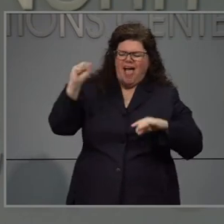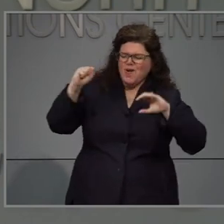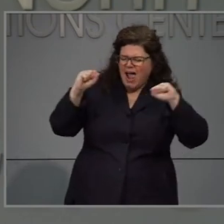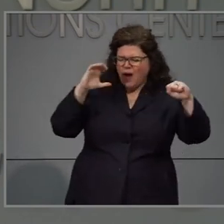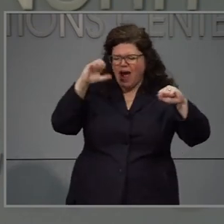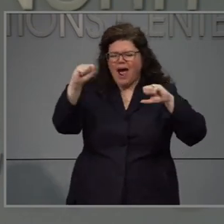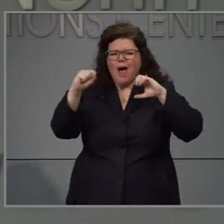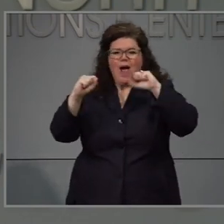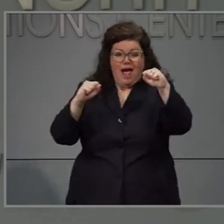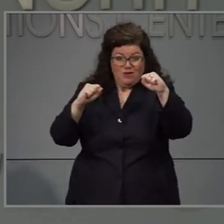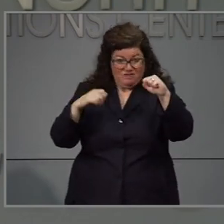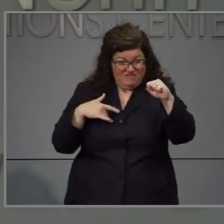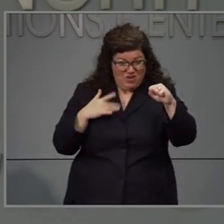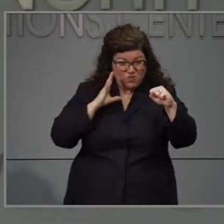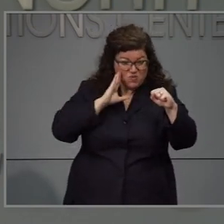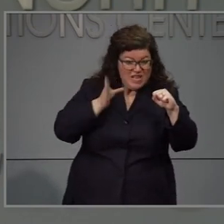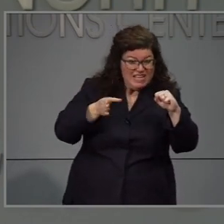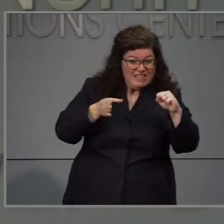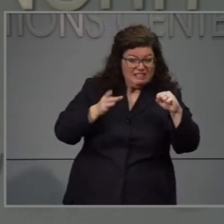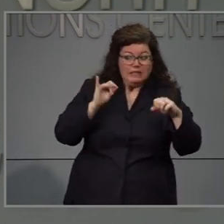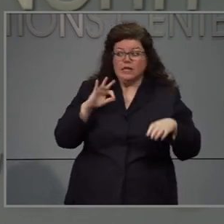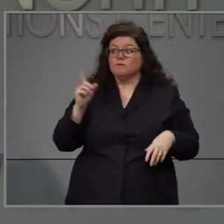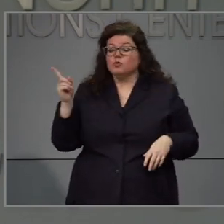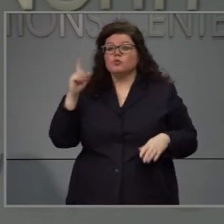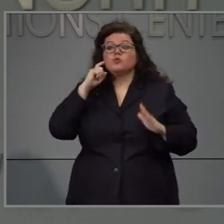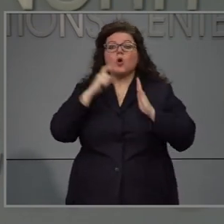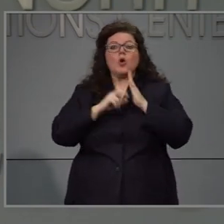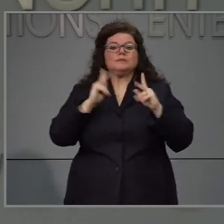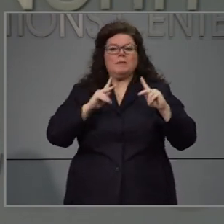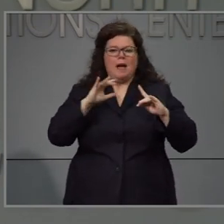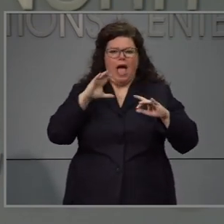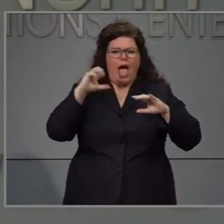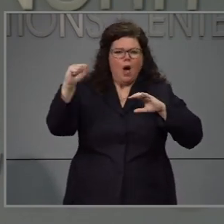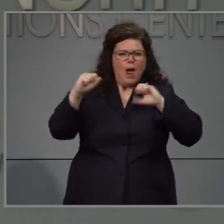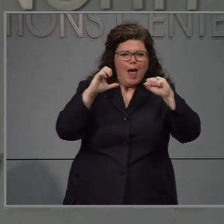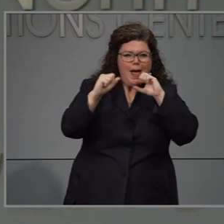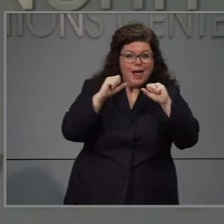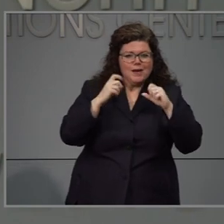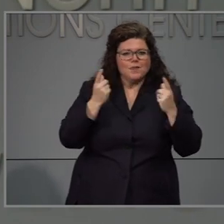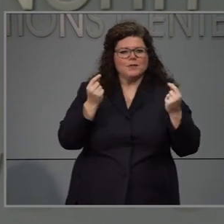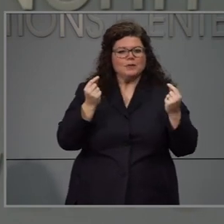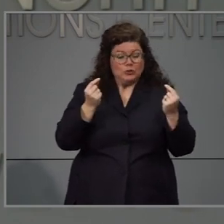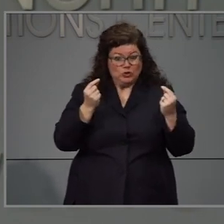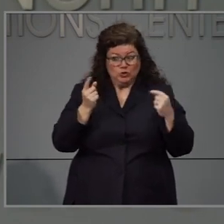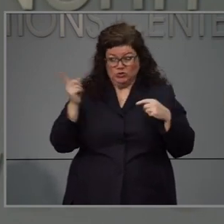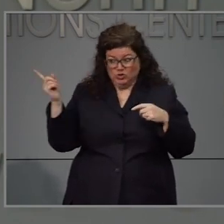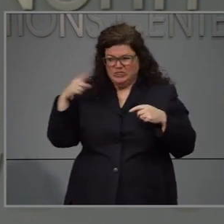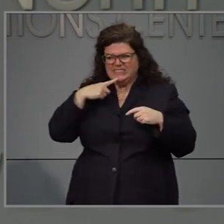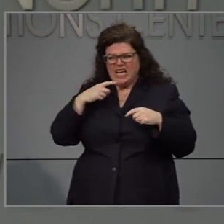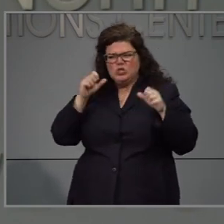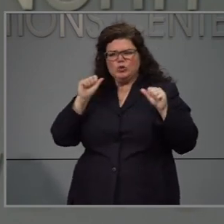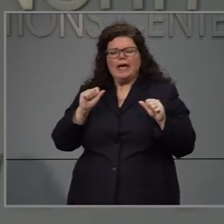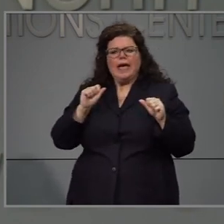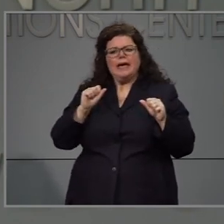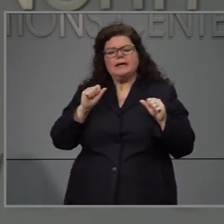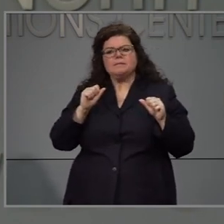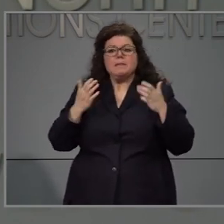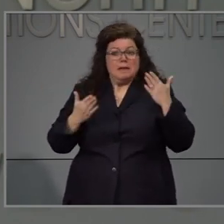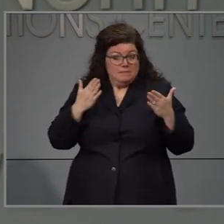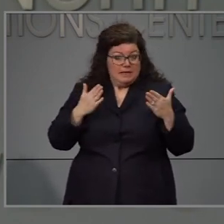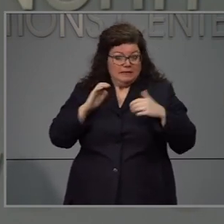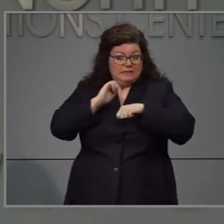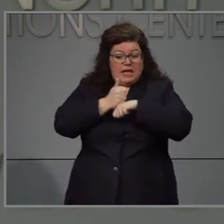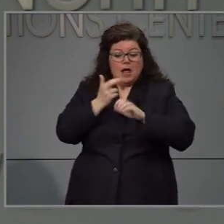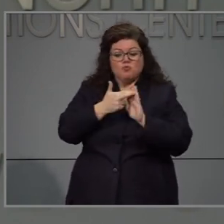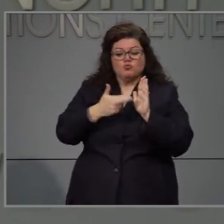deberían de hacer y entonces van a ver más número de casos en las siguientes semanas. Ustedes hace unas semanas dijo que a lo